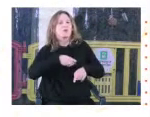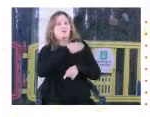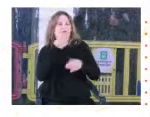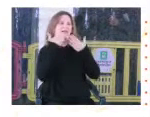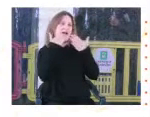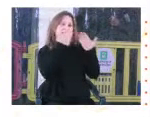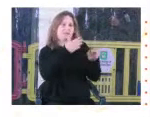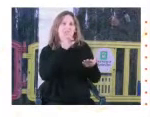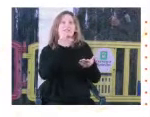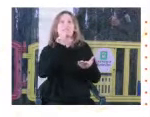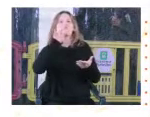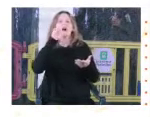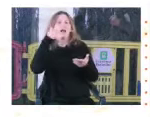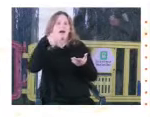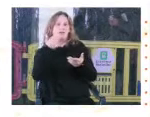gracias